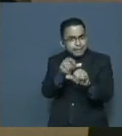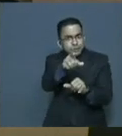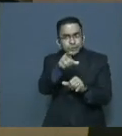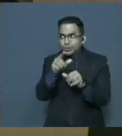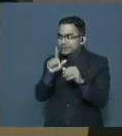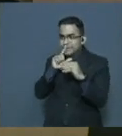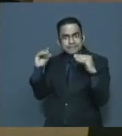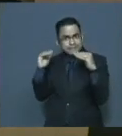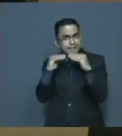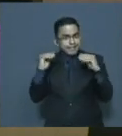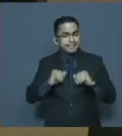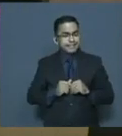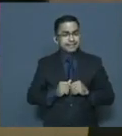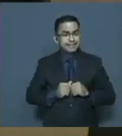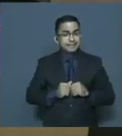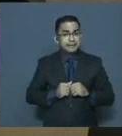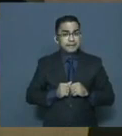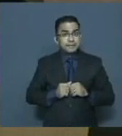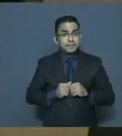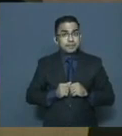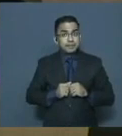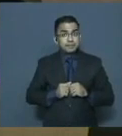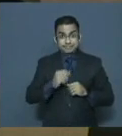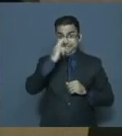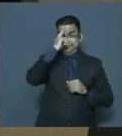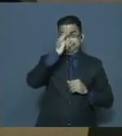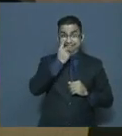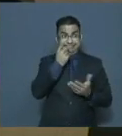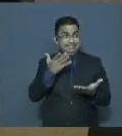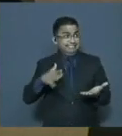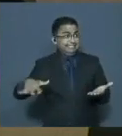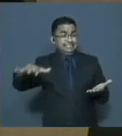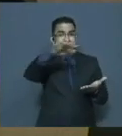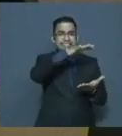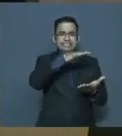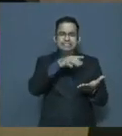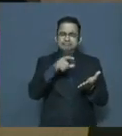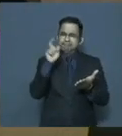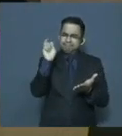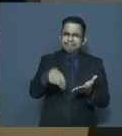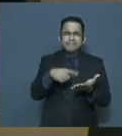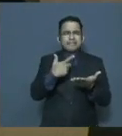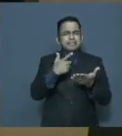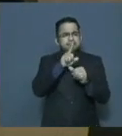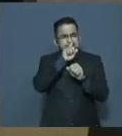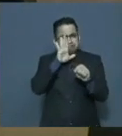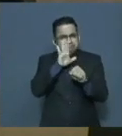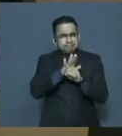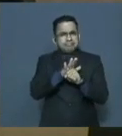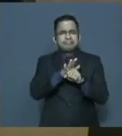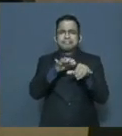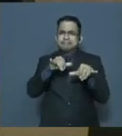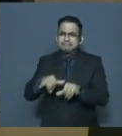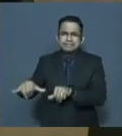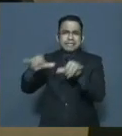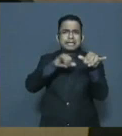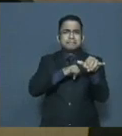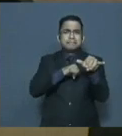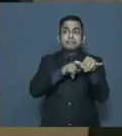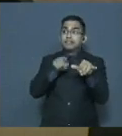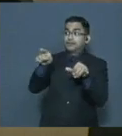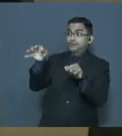crisis. El país requiere un compromiso honesto con una mejora sustancial de los servicios